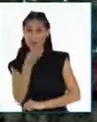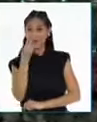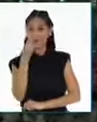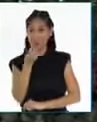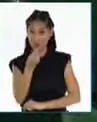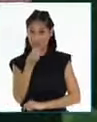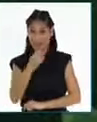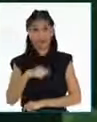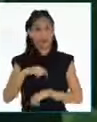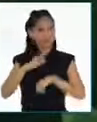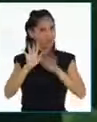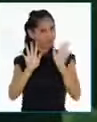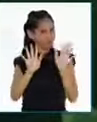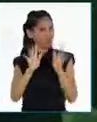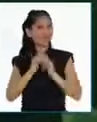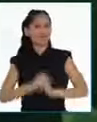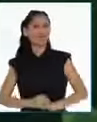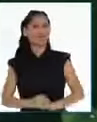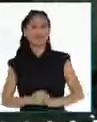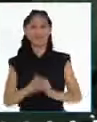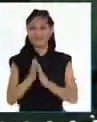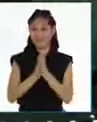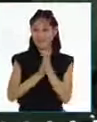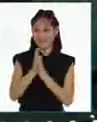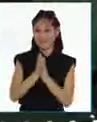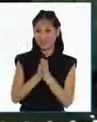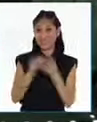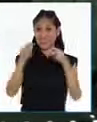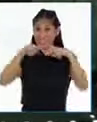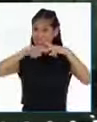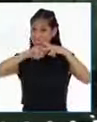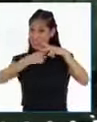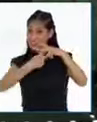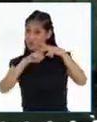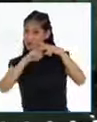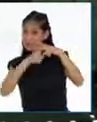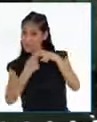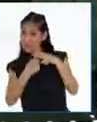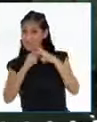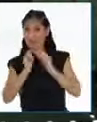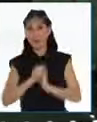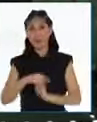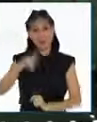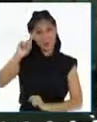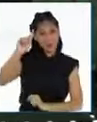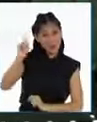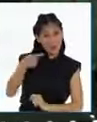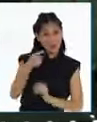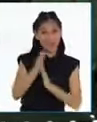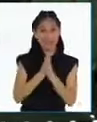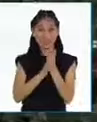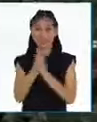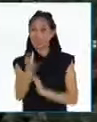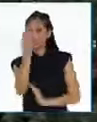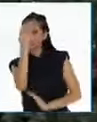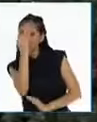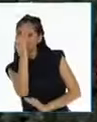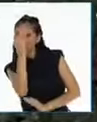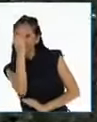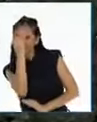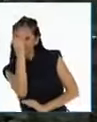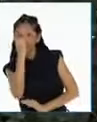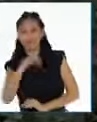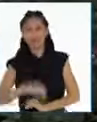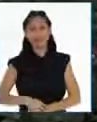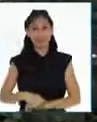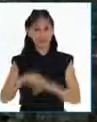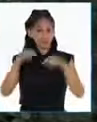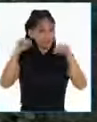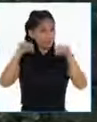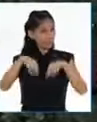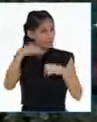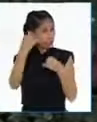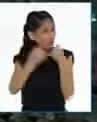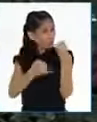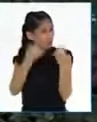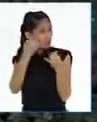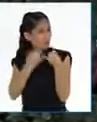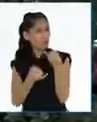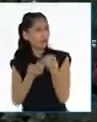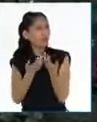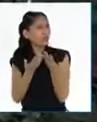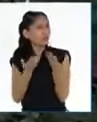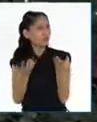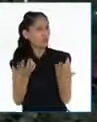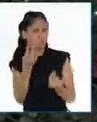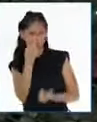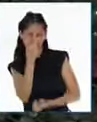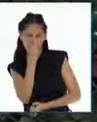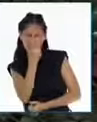tiempo que perder. Así que empecemos con nuestra primera aventura de aprendizaje. En estas últimas semanas hemos vivido